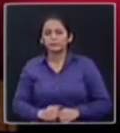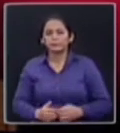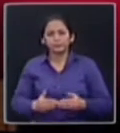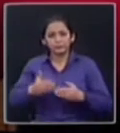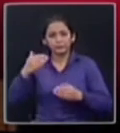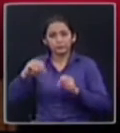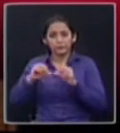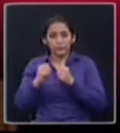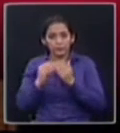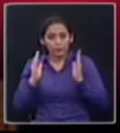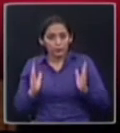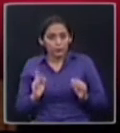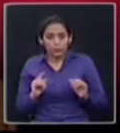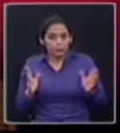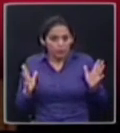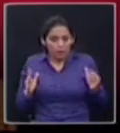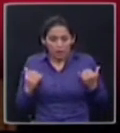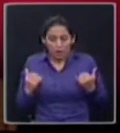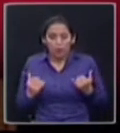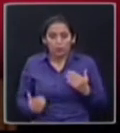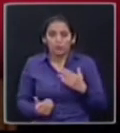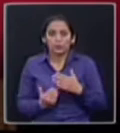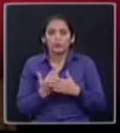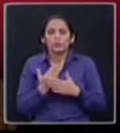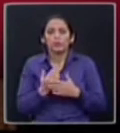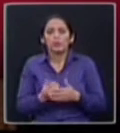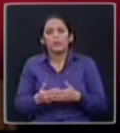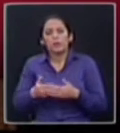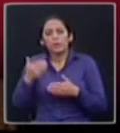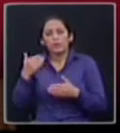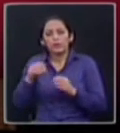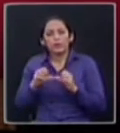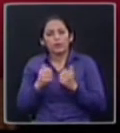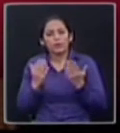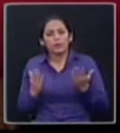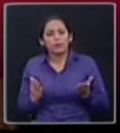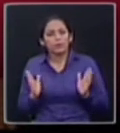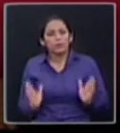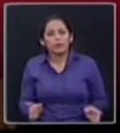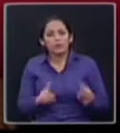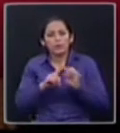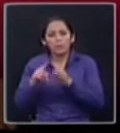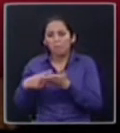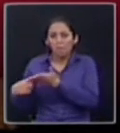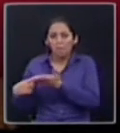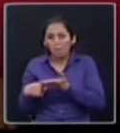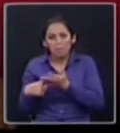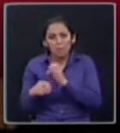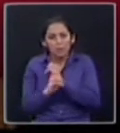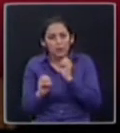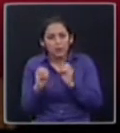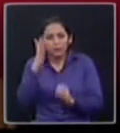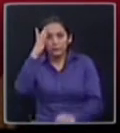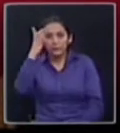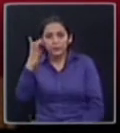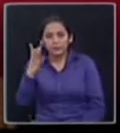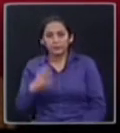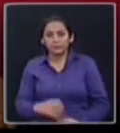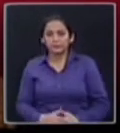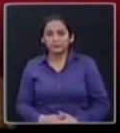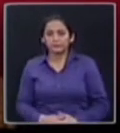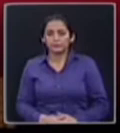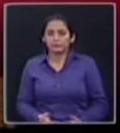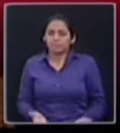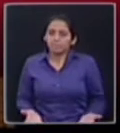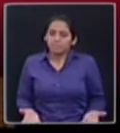anterior, obviamente, pero ¿por qué no respondieron de esa competencia en anteriores ocasiones? Mire, yo no estoy de acuerdo. Yo creo que la Asamblea ha